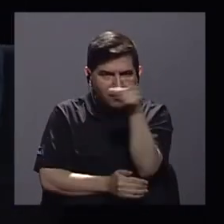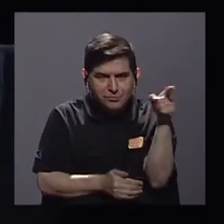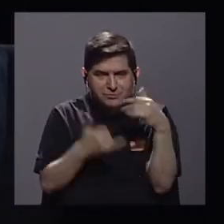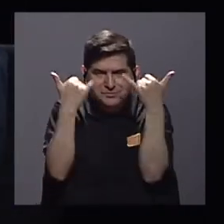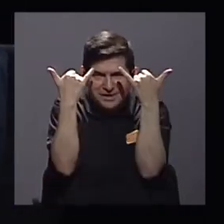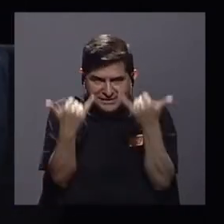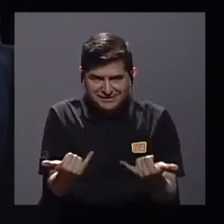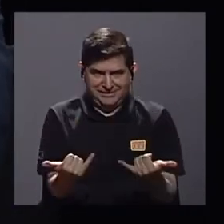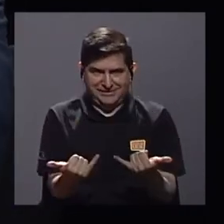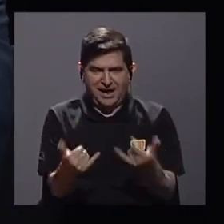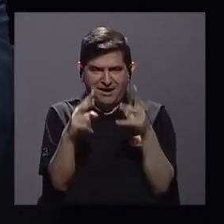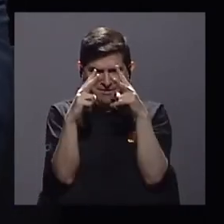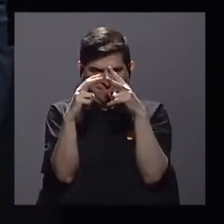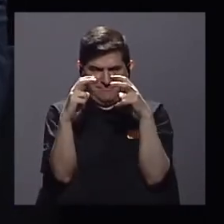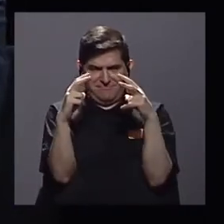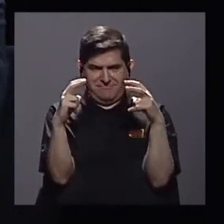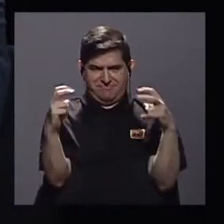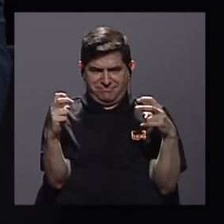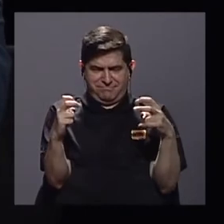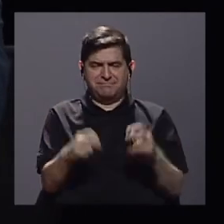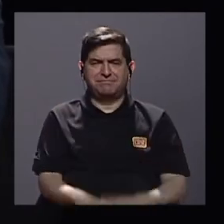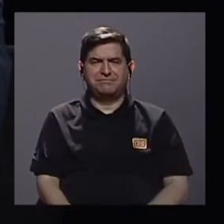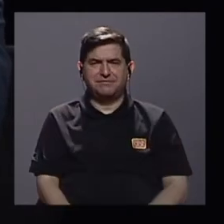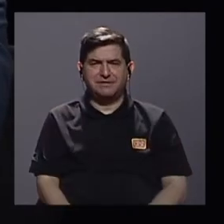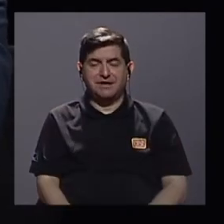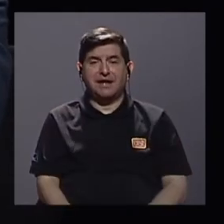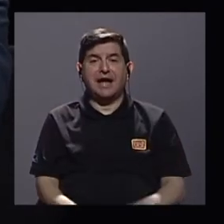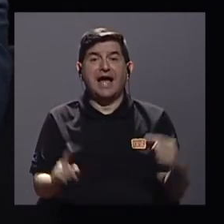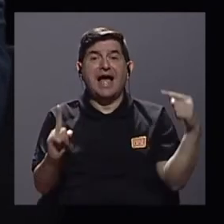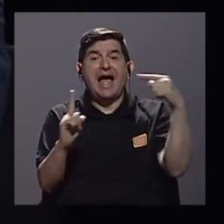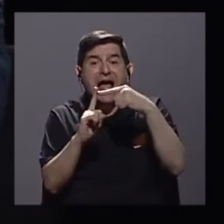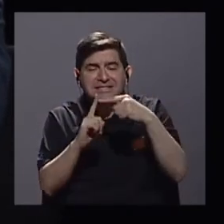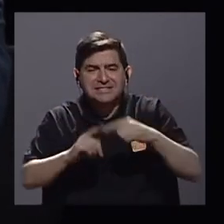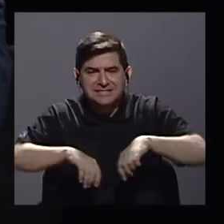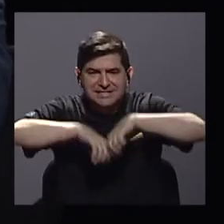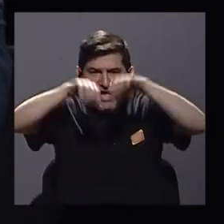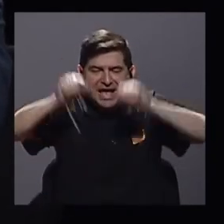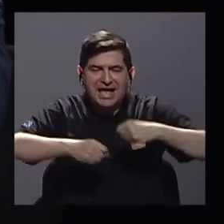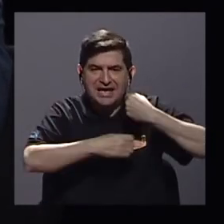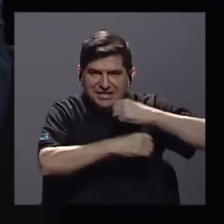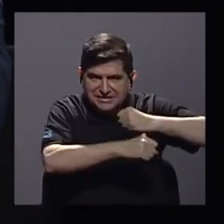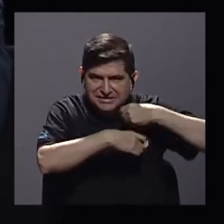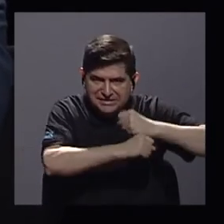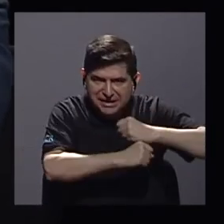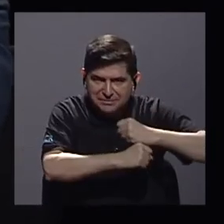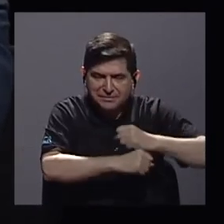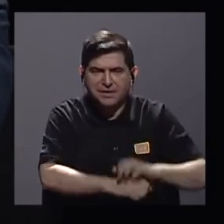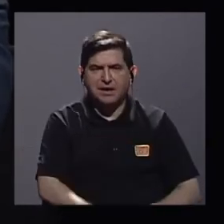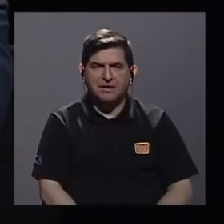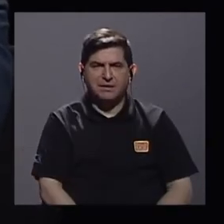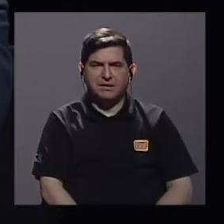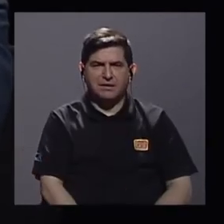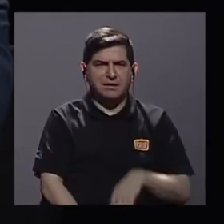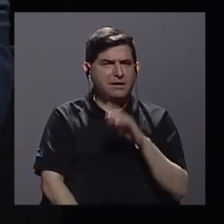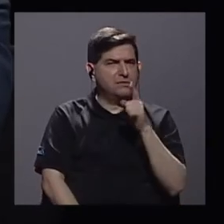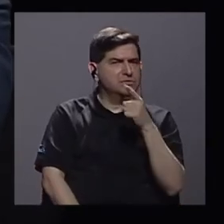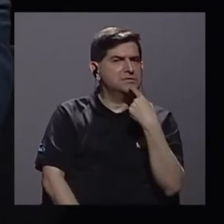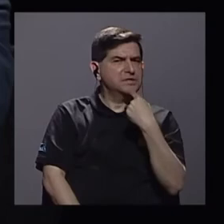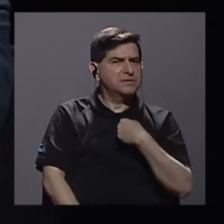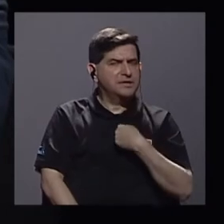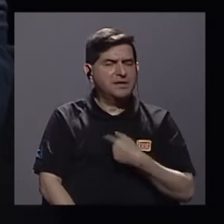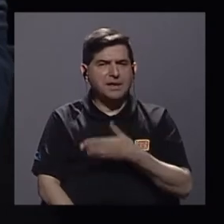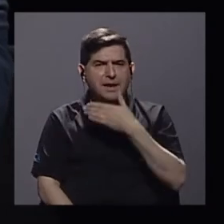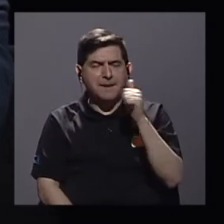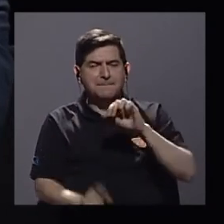digamos, analizar y revisar, inclusive hasta de sistemas municipales, ¿cuál sería la mejor